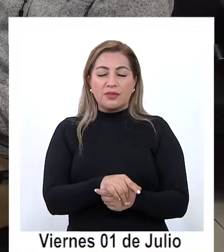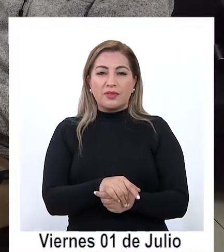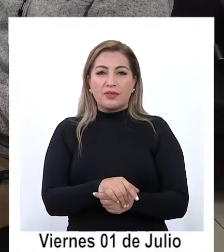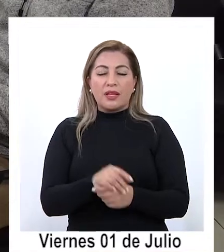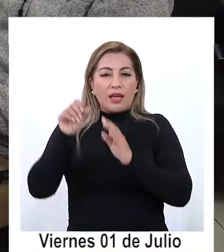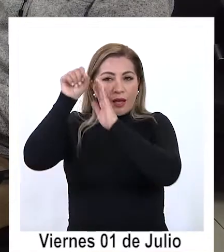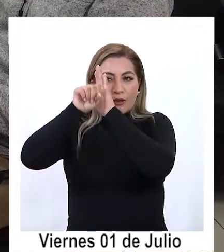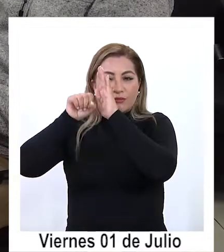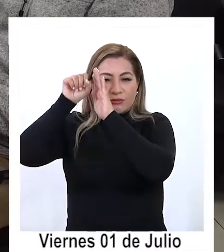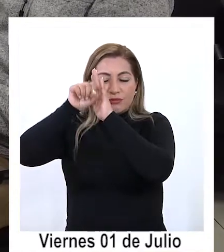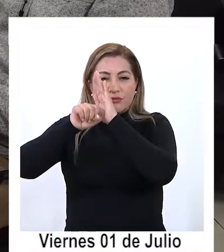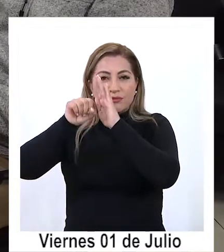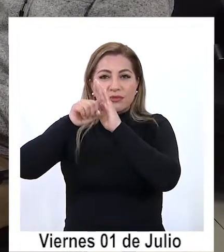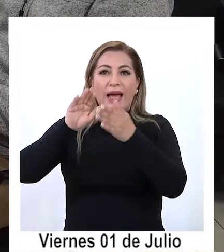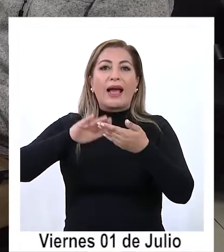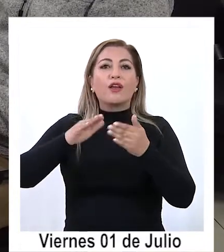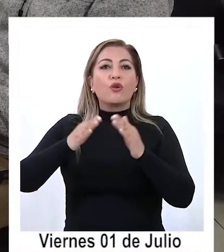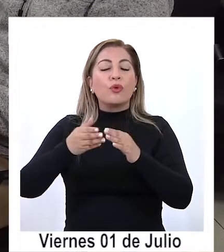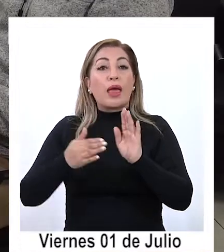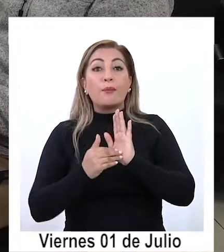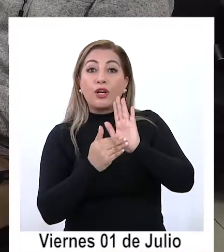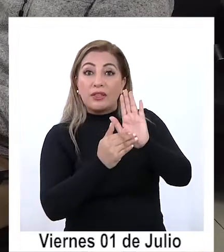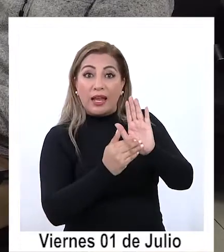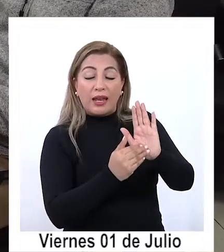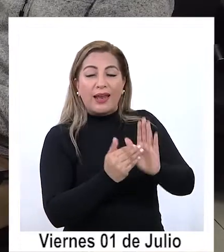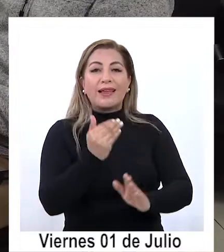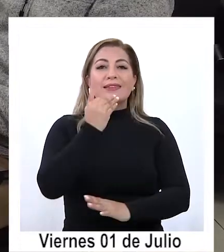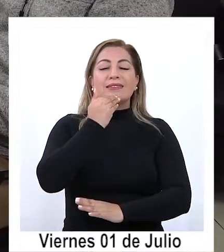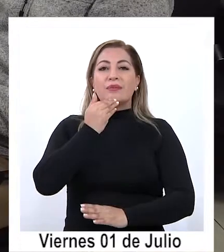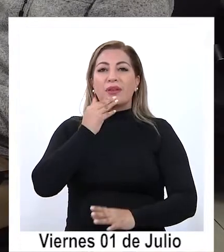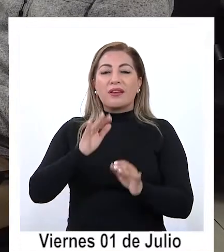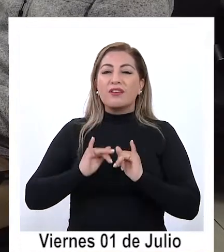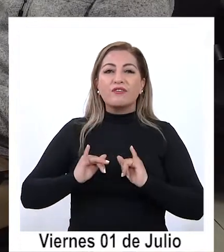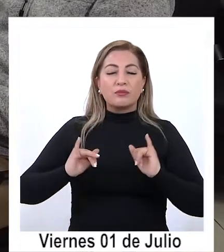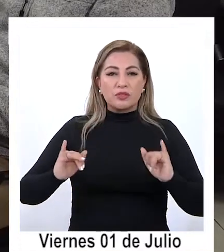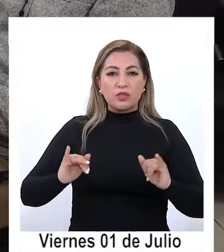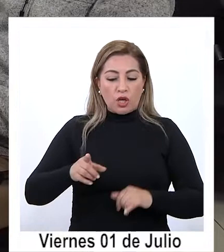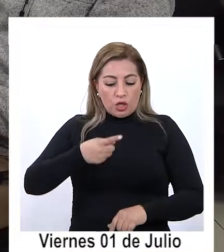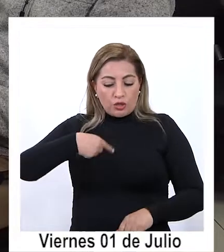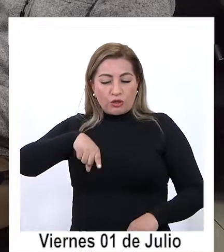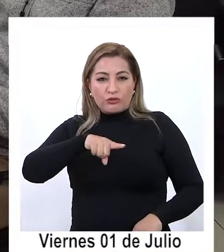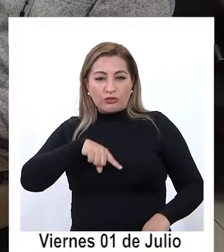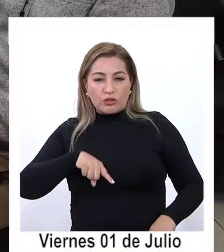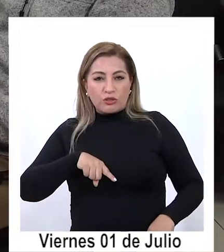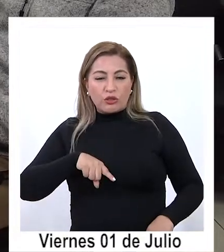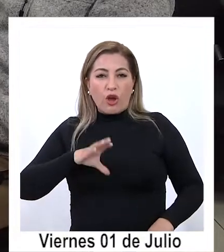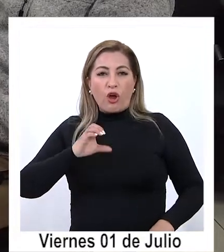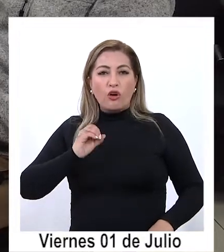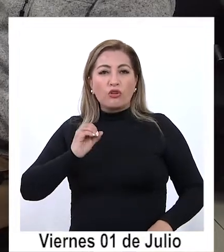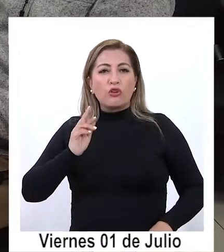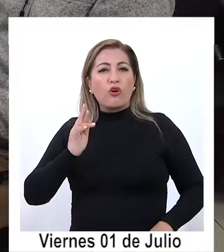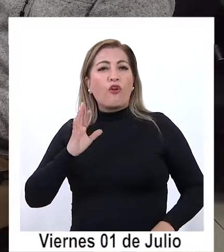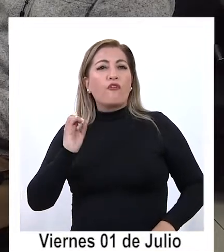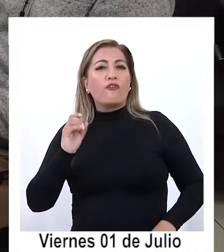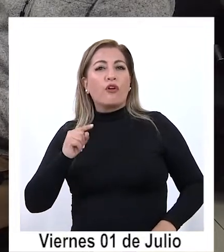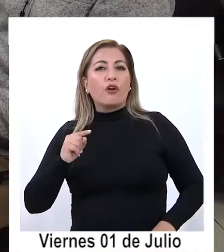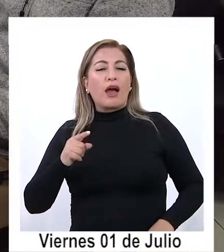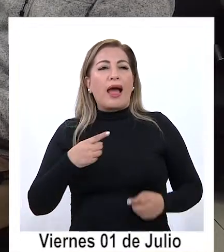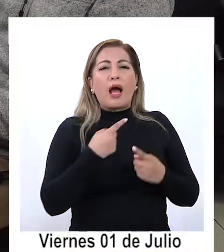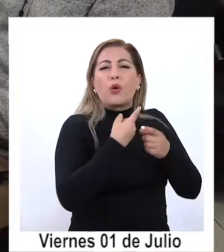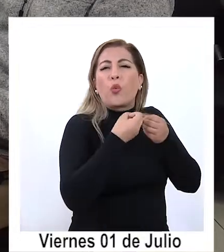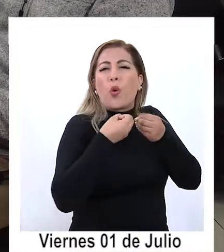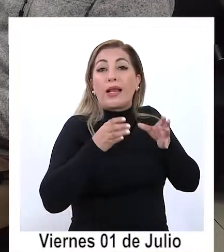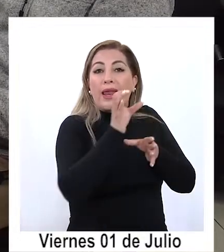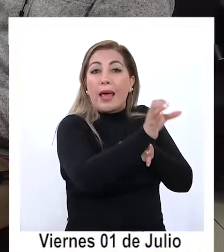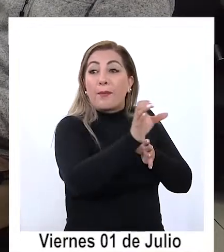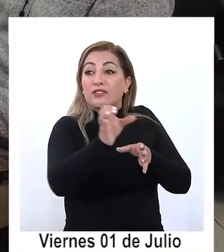transmitir primero esto a la comunidad pero también dar una señal de que nosotros vamos a llegar a todos los espacios